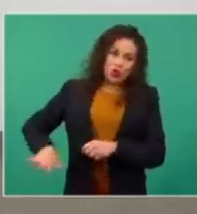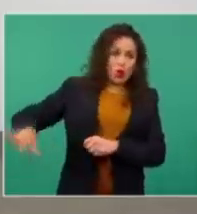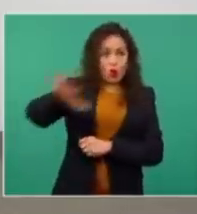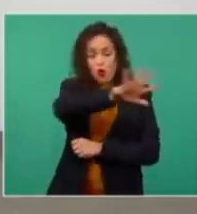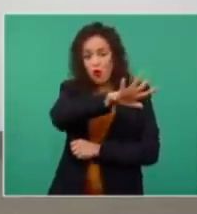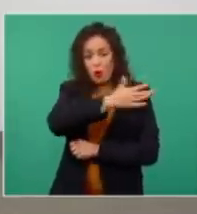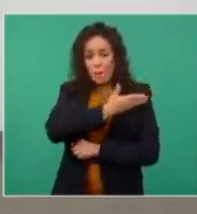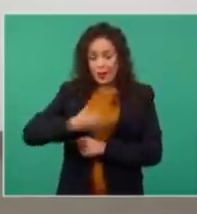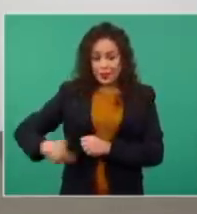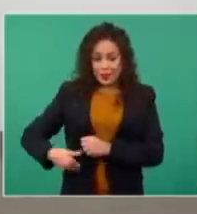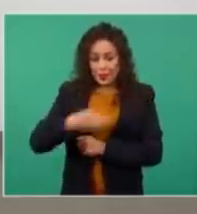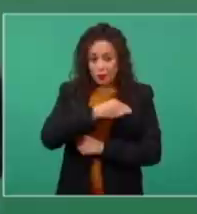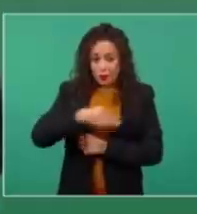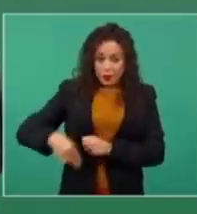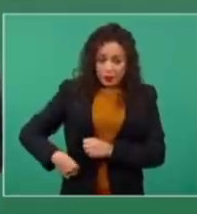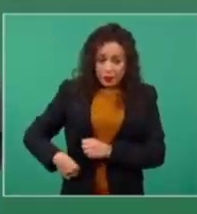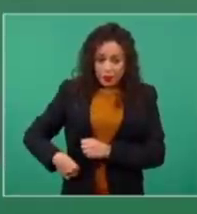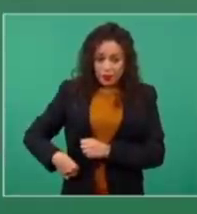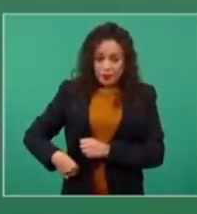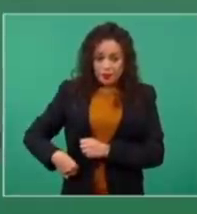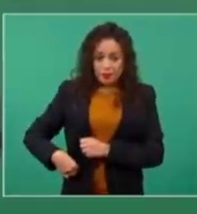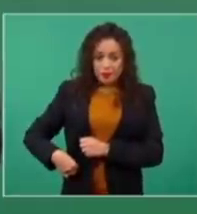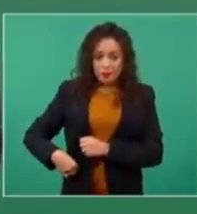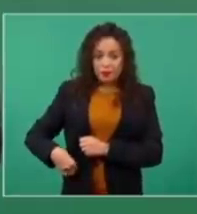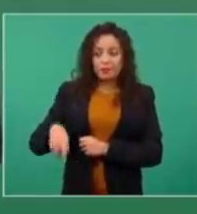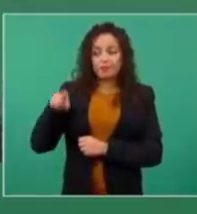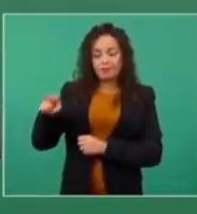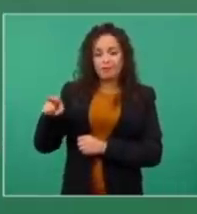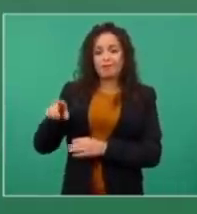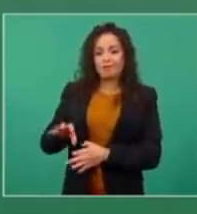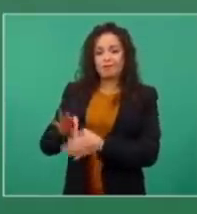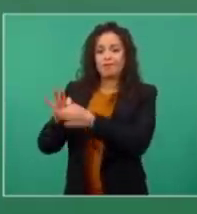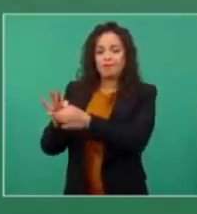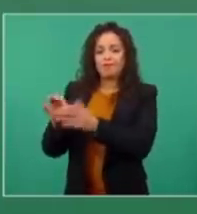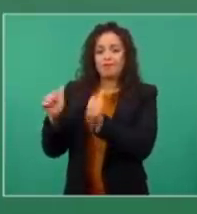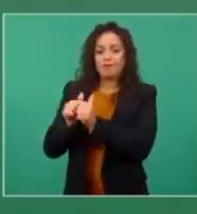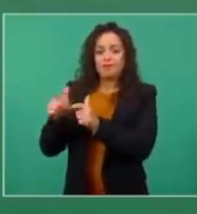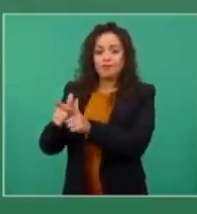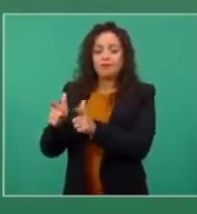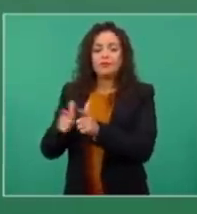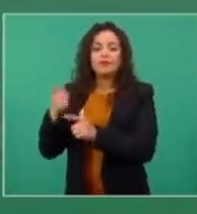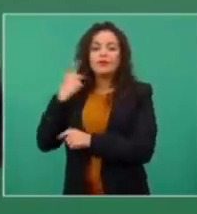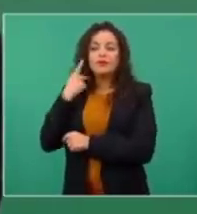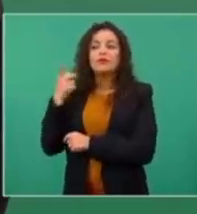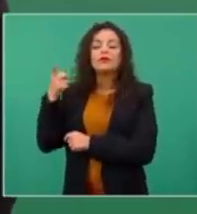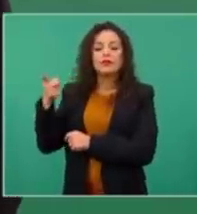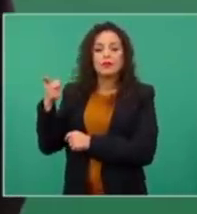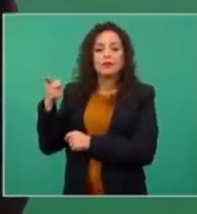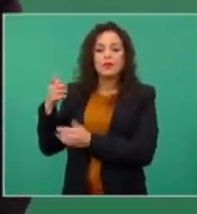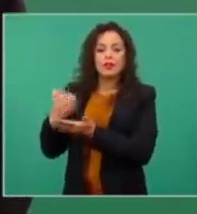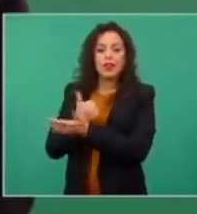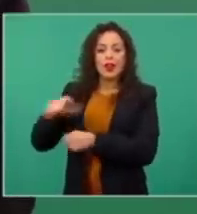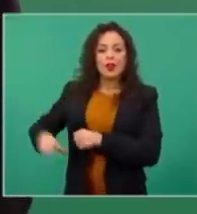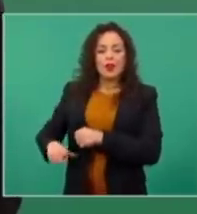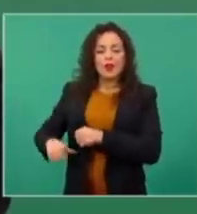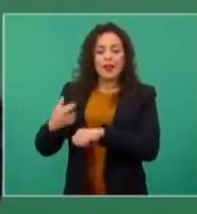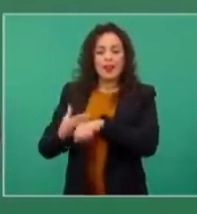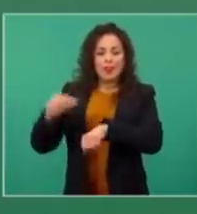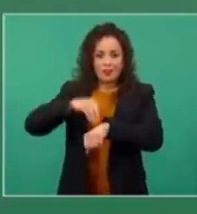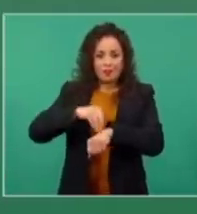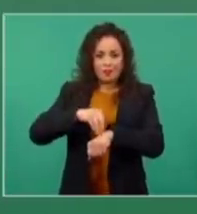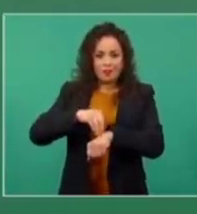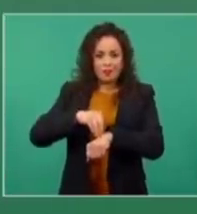eran del partido del gobierno. Entonces, ¿saben cuántas cartas de residencia nos vieron?